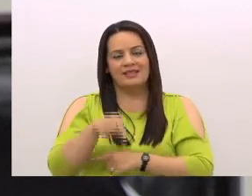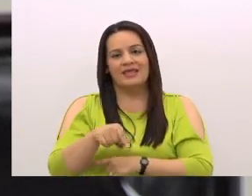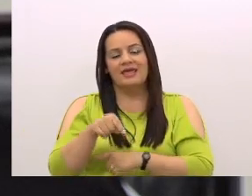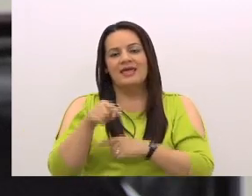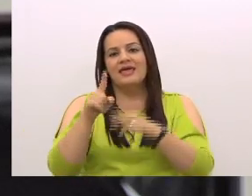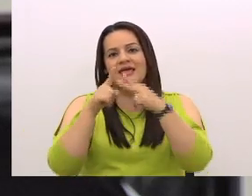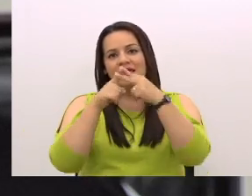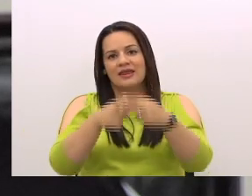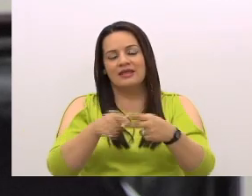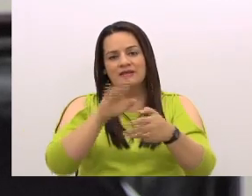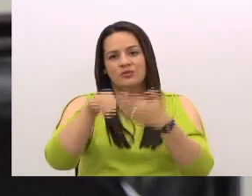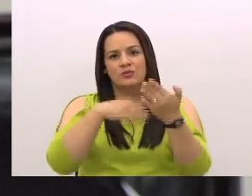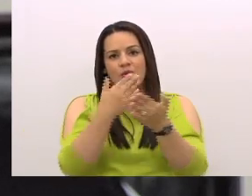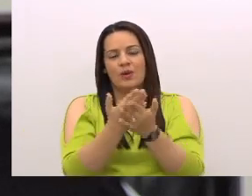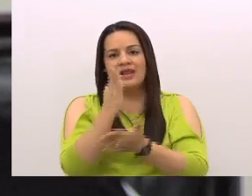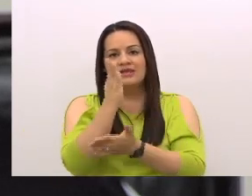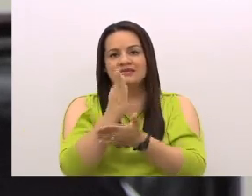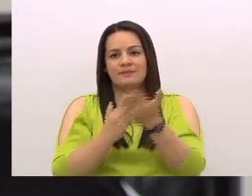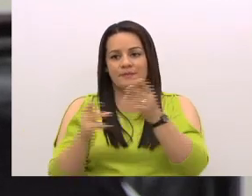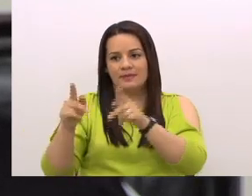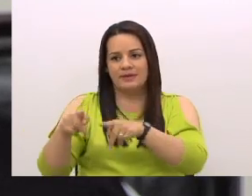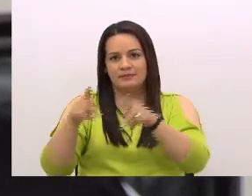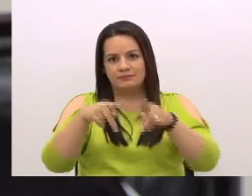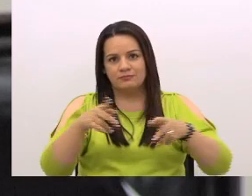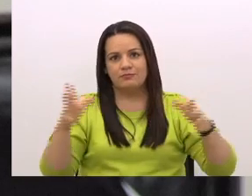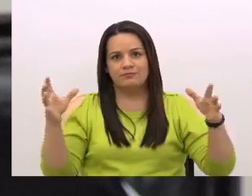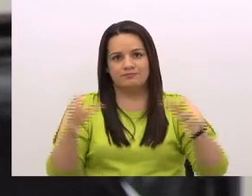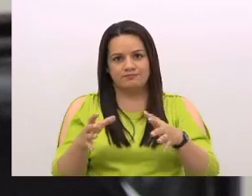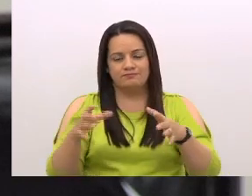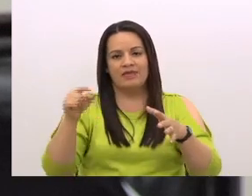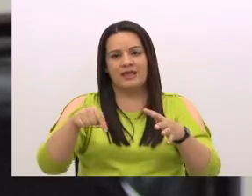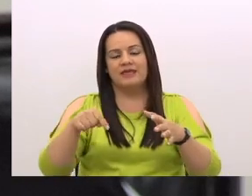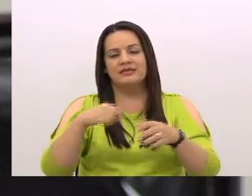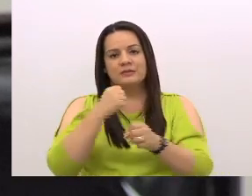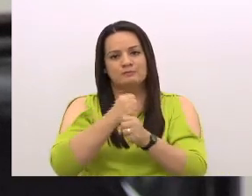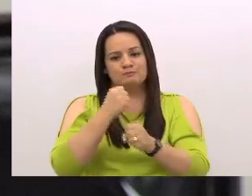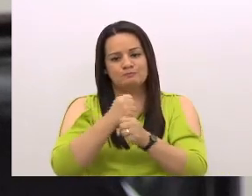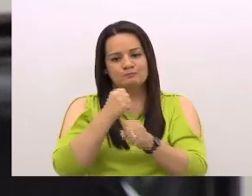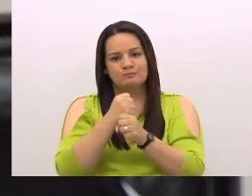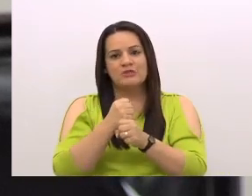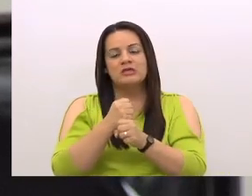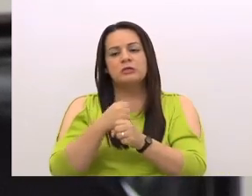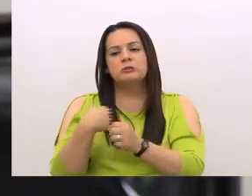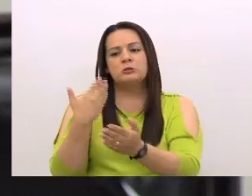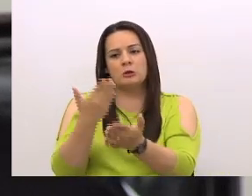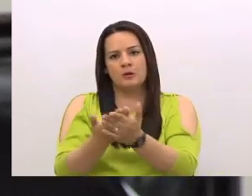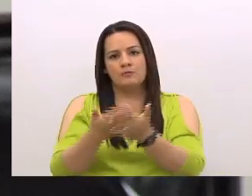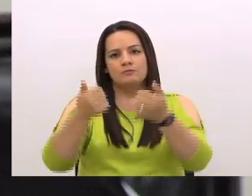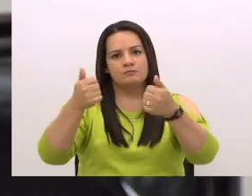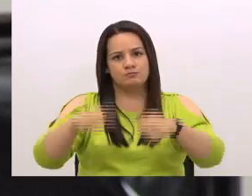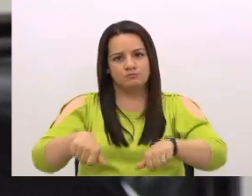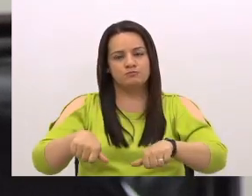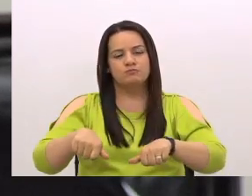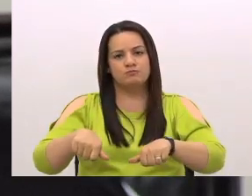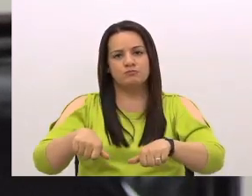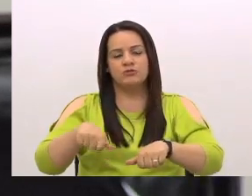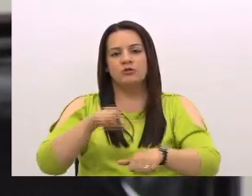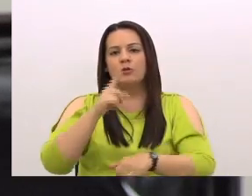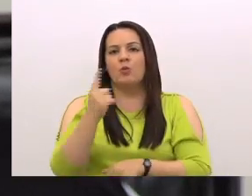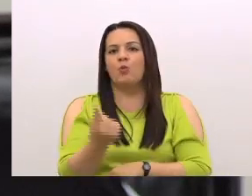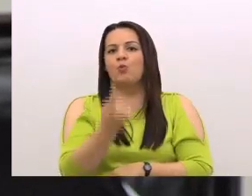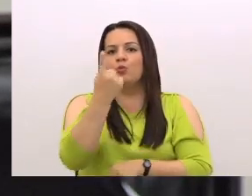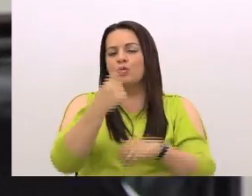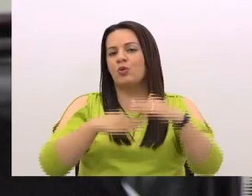las partes que estuvieron presentes en esa mesa de trabajo, llegamos a la conclusión de que sí, que debe estar un único